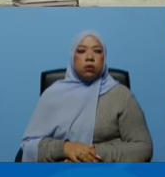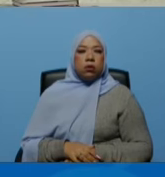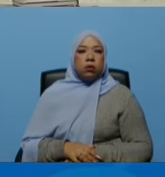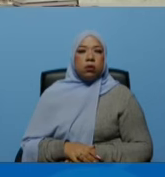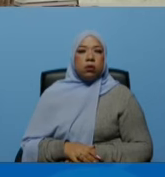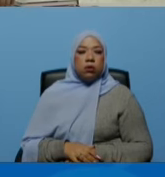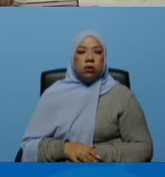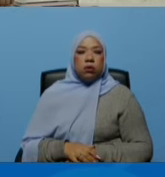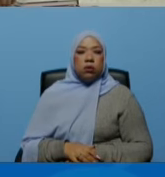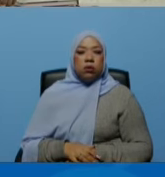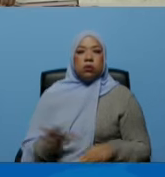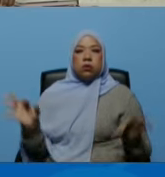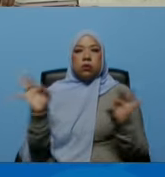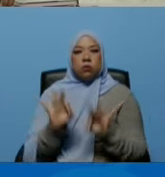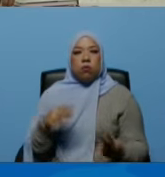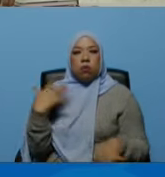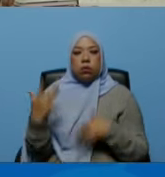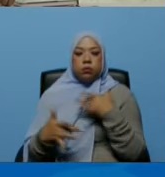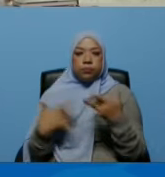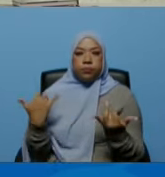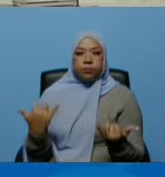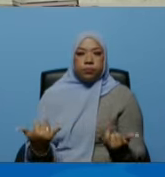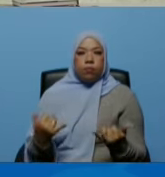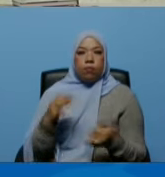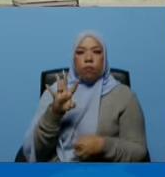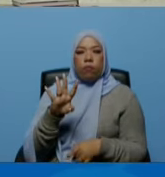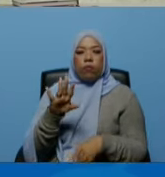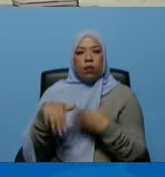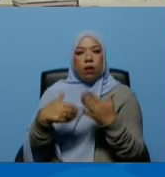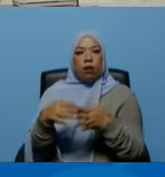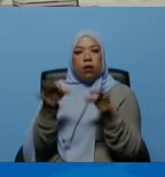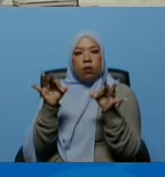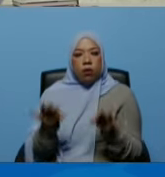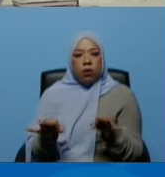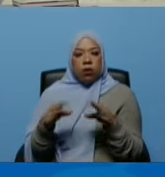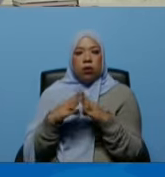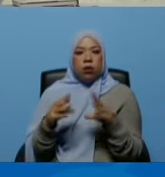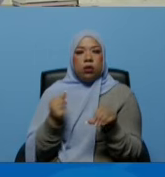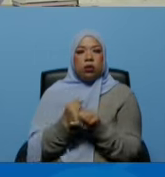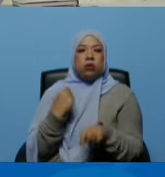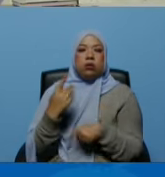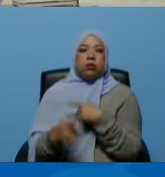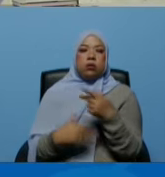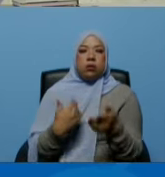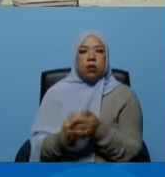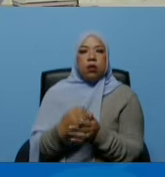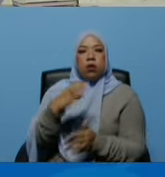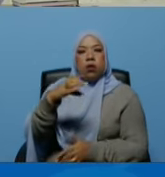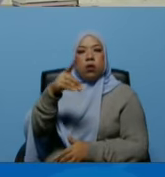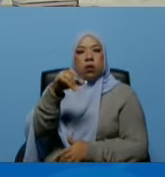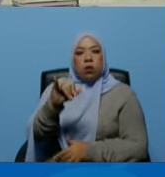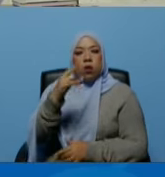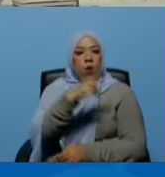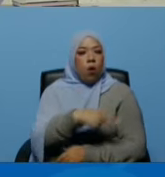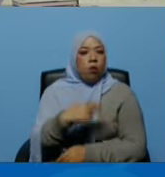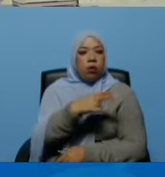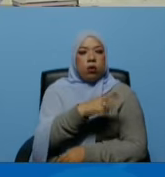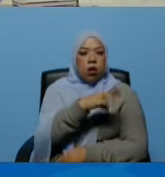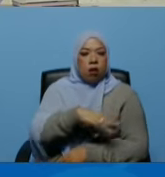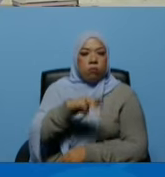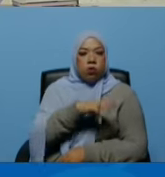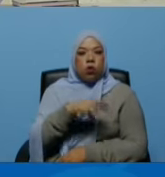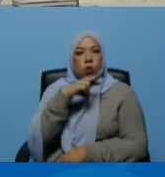nada más con estas cuatro entregas que hicimos de CDI hospitales misión